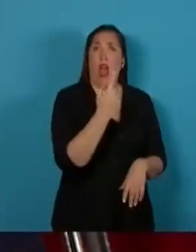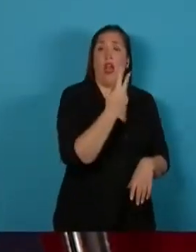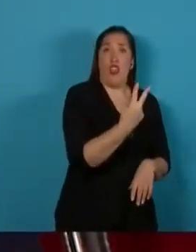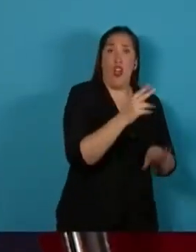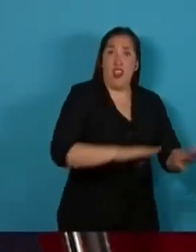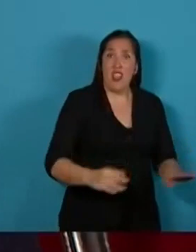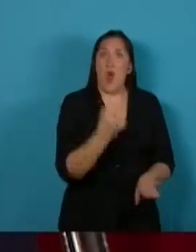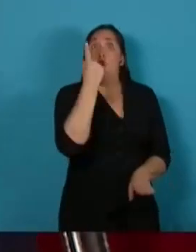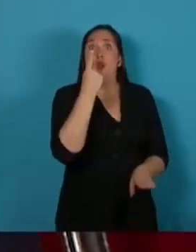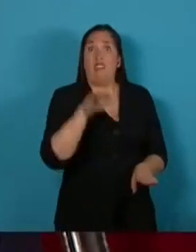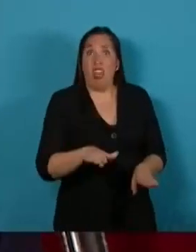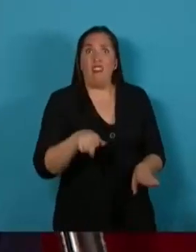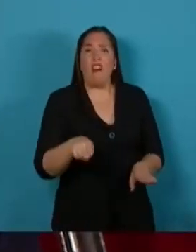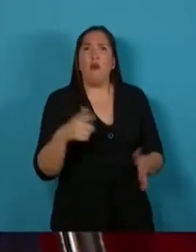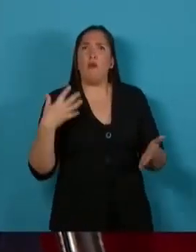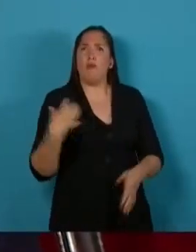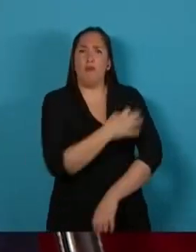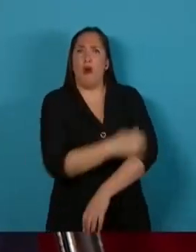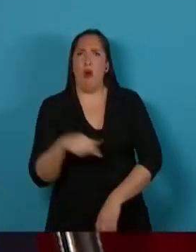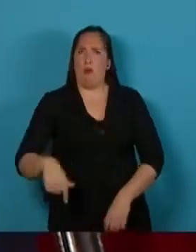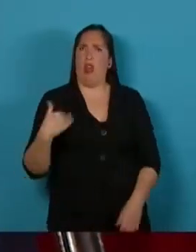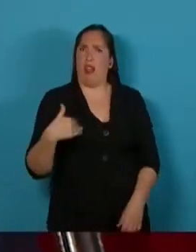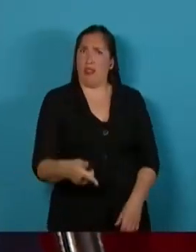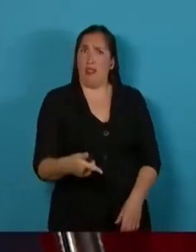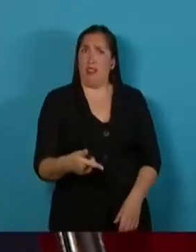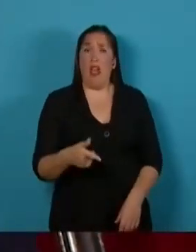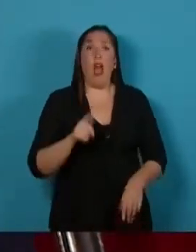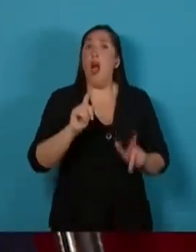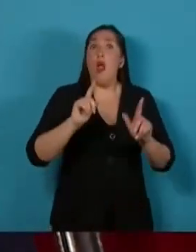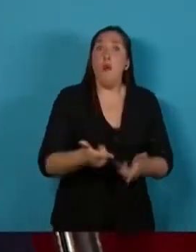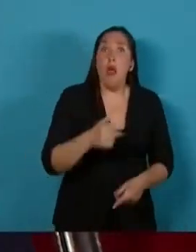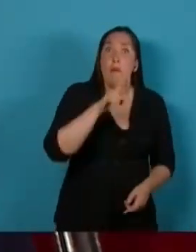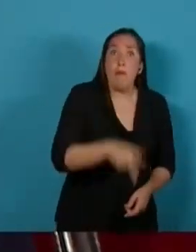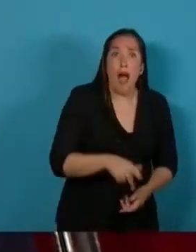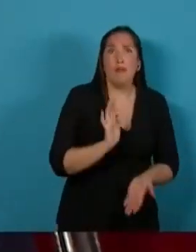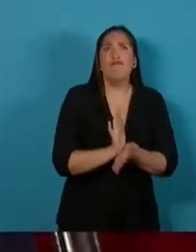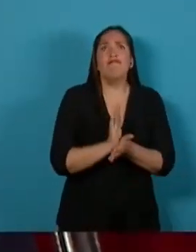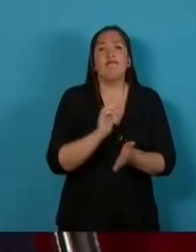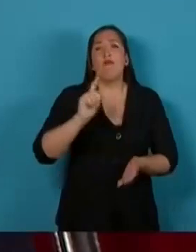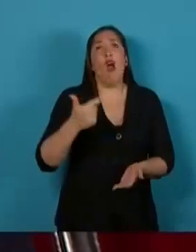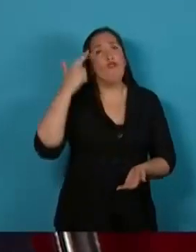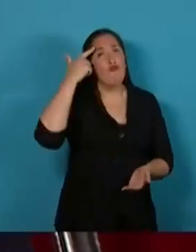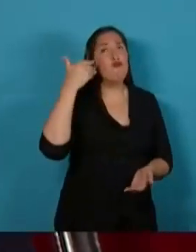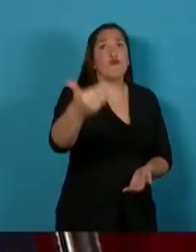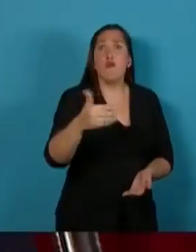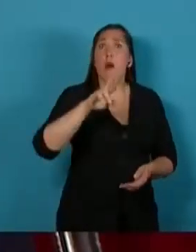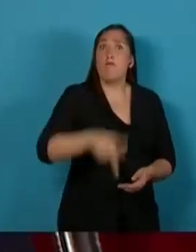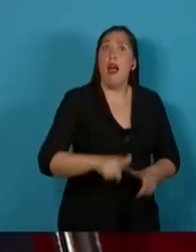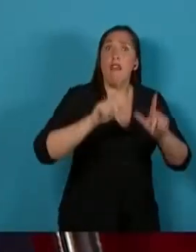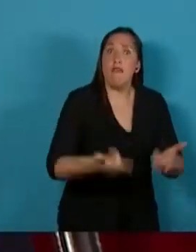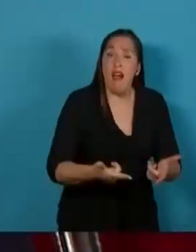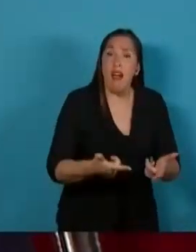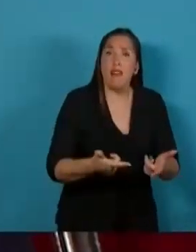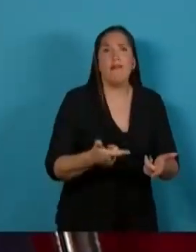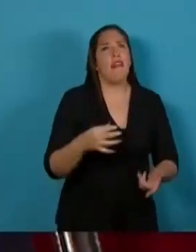es pobre en nuestro país. Sin pan no hay presente ni futuro. Sin pan la vida